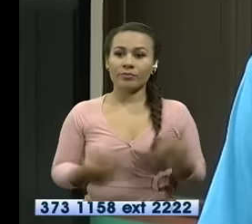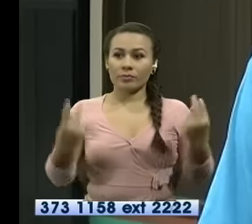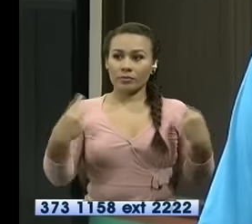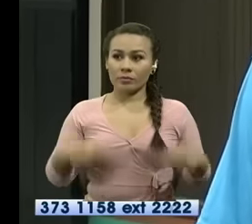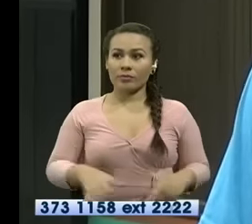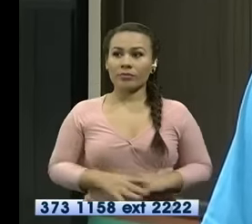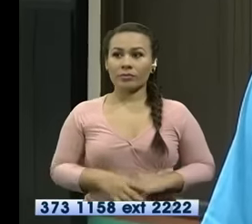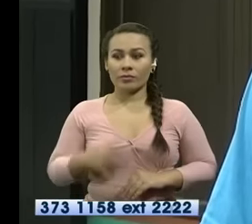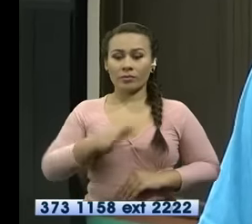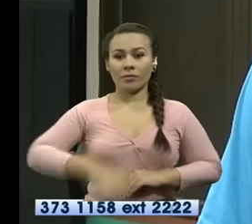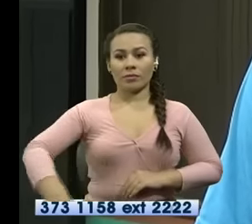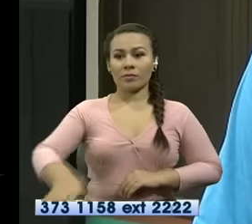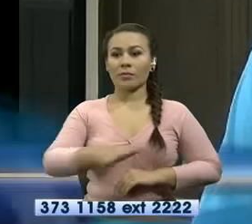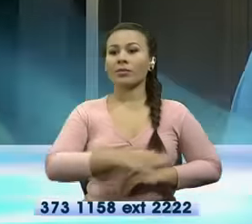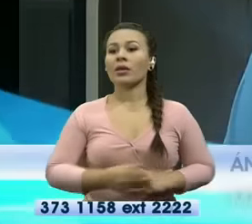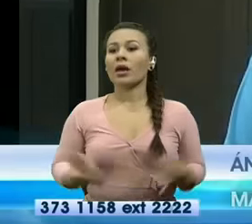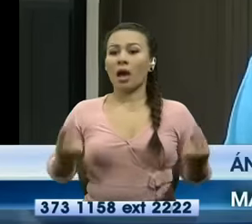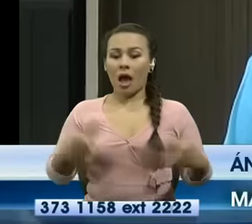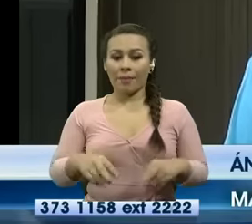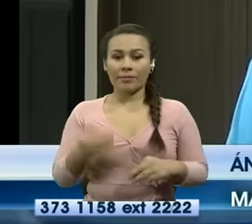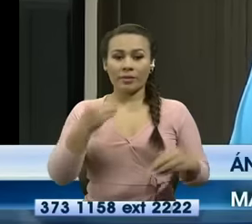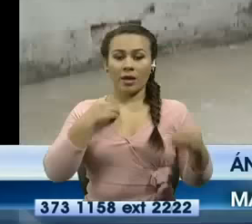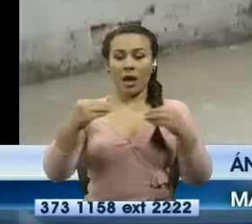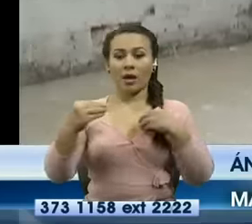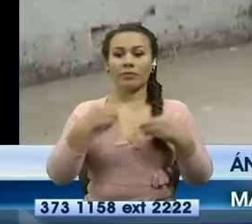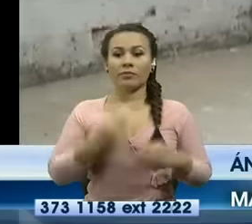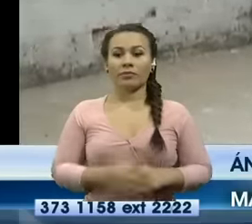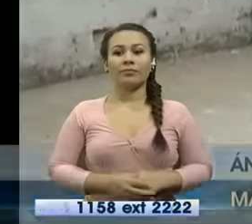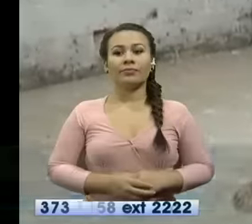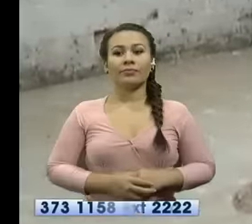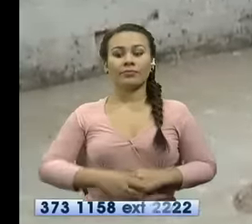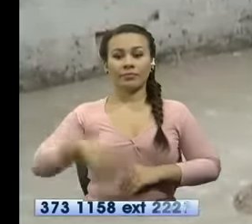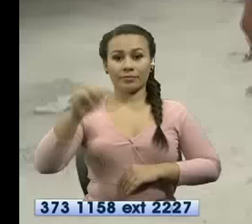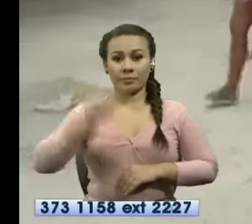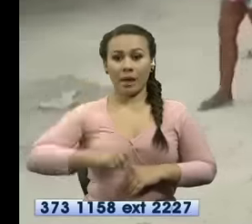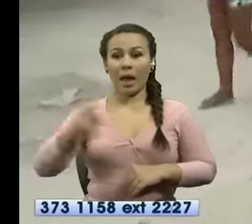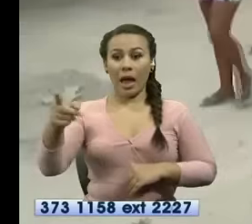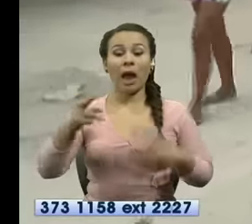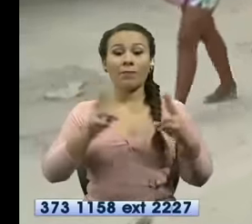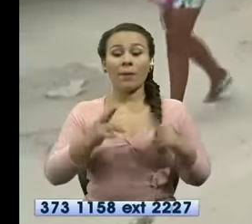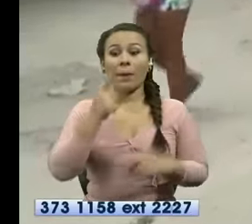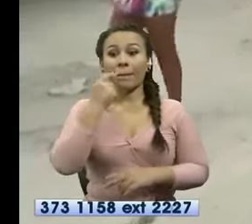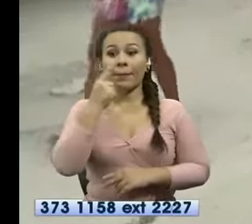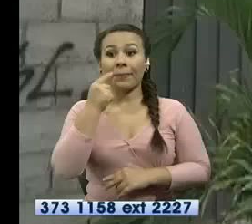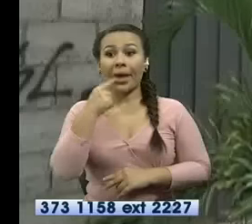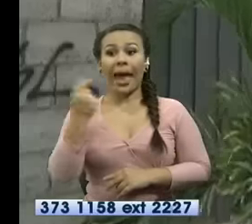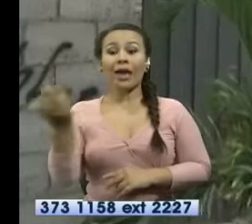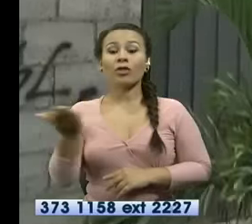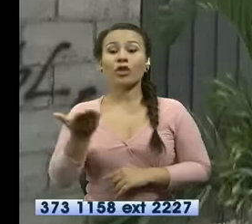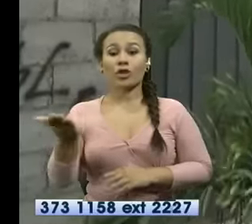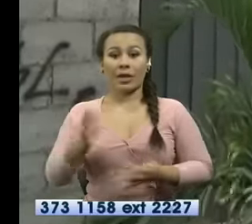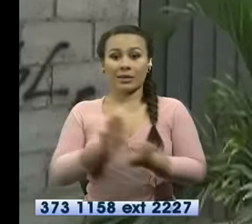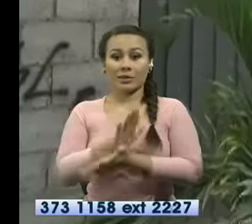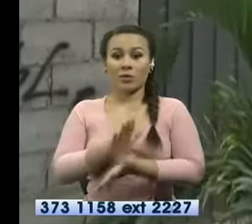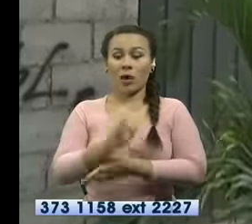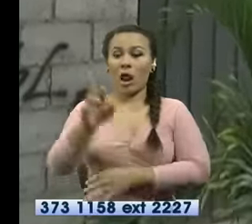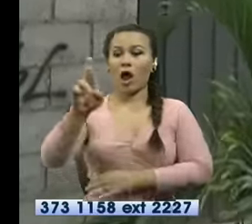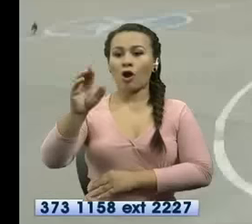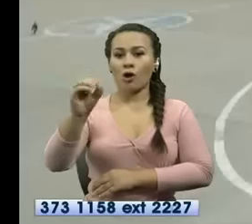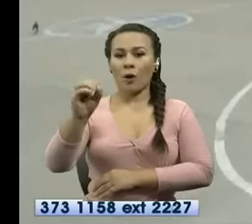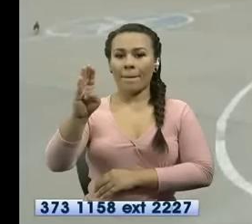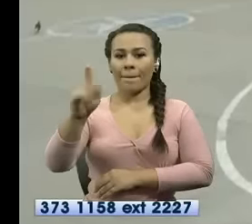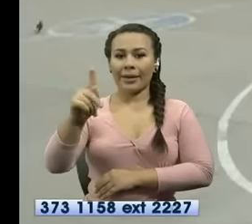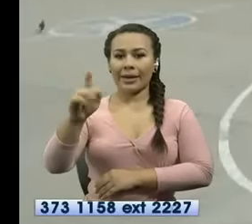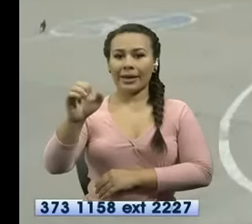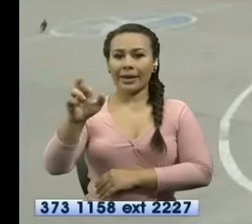compañeros quedamos de acuerdo en que nos vamos a tomar la institución en la misma situación están los padres de familia de la escuela Ruperto Mena que funciona hace